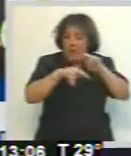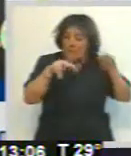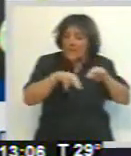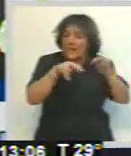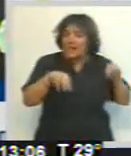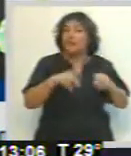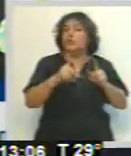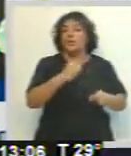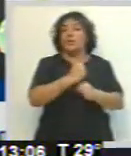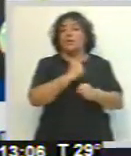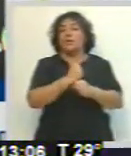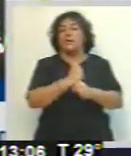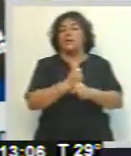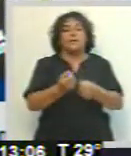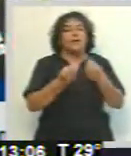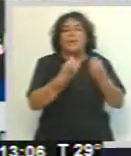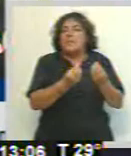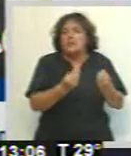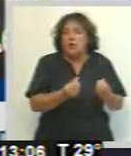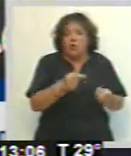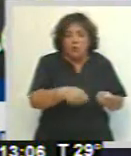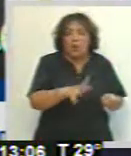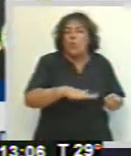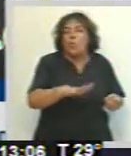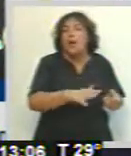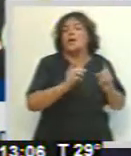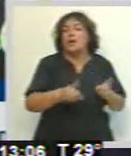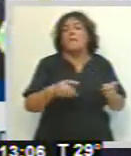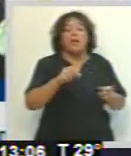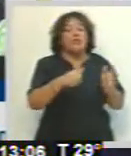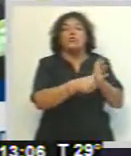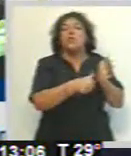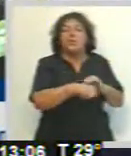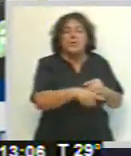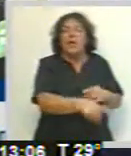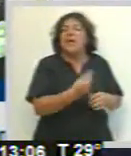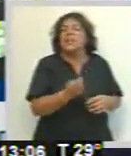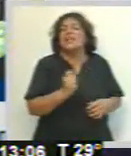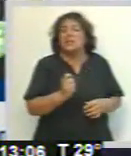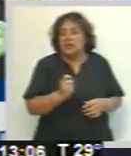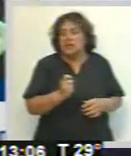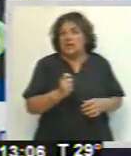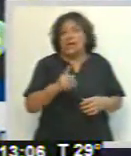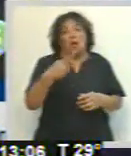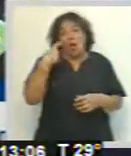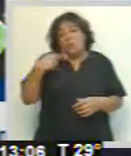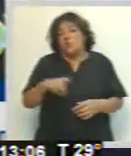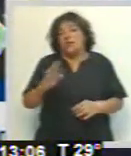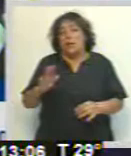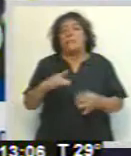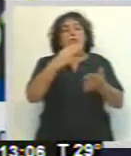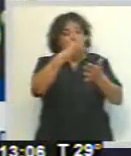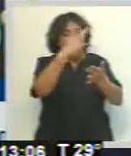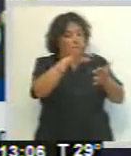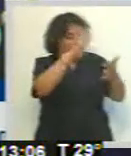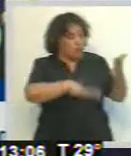solo en determinar qué es lo que ocurrió en este lugar, sino también la identidad de esta persona, que hasta el momento es desconocida. Se hizo un registro